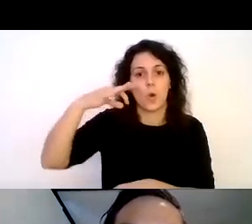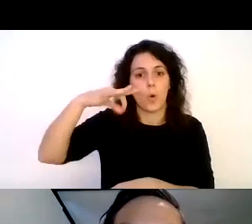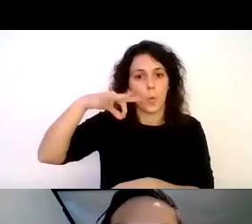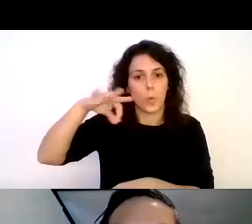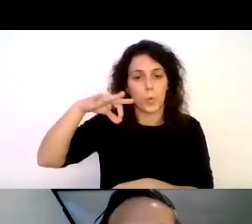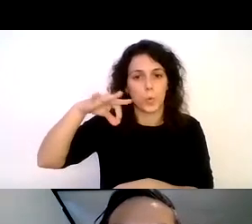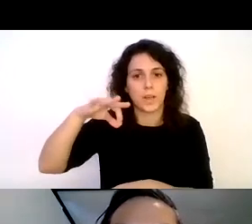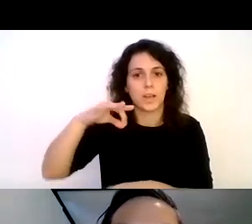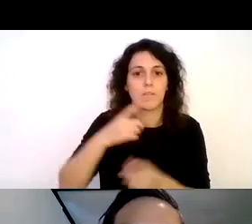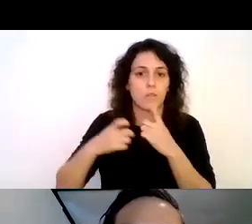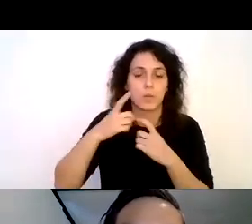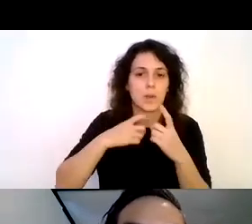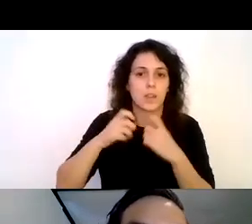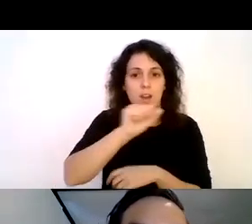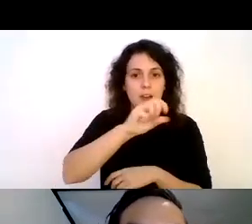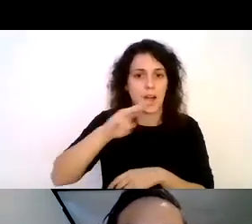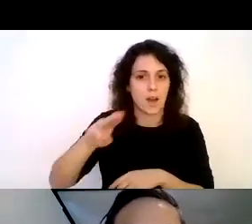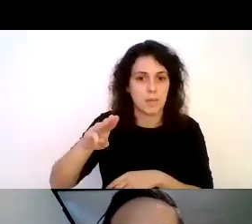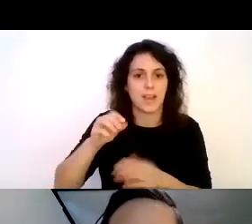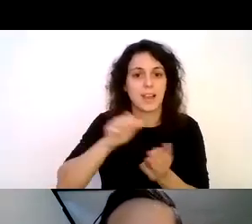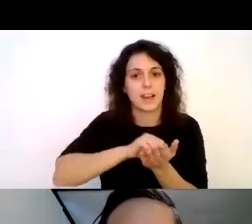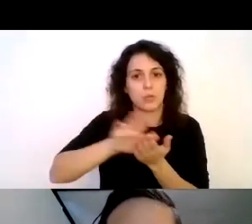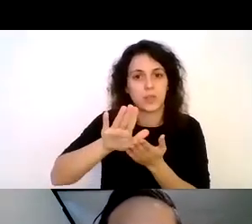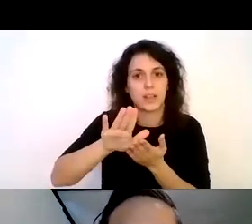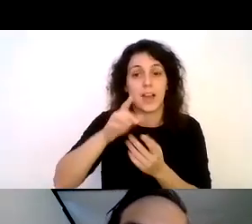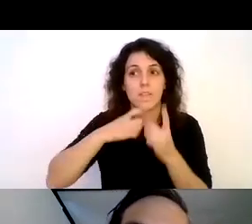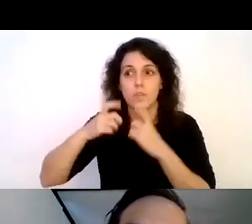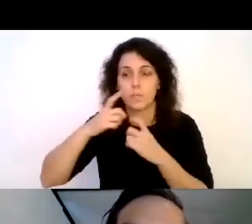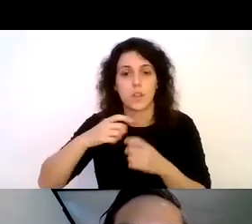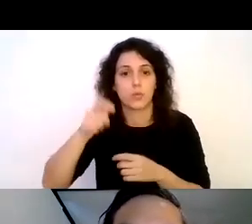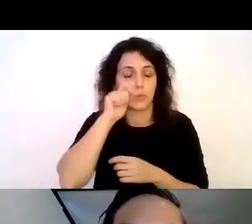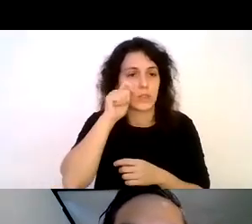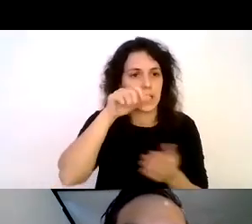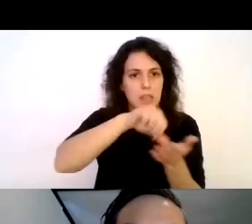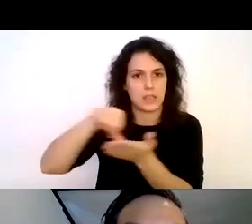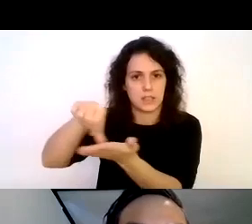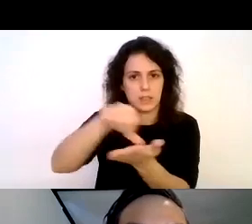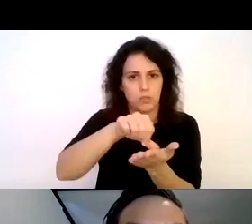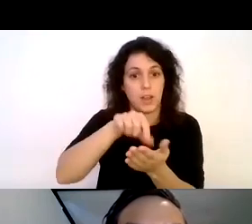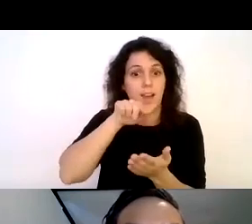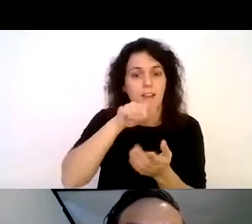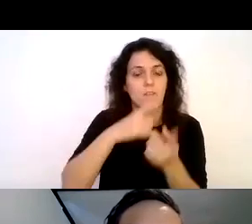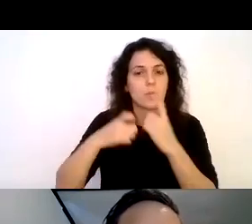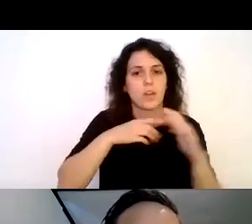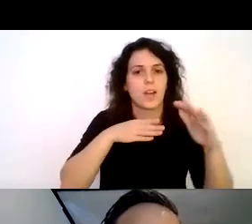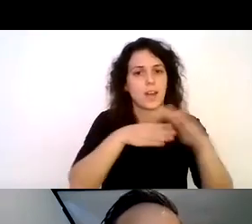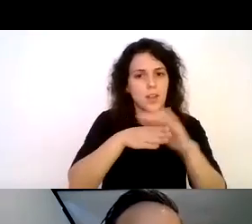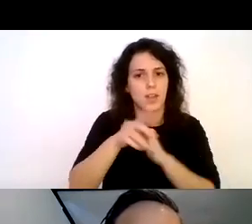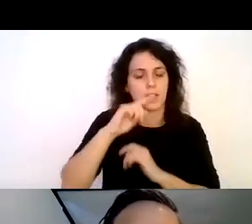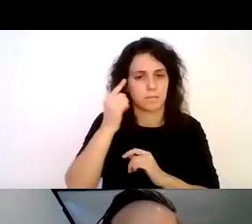gratuita sobre accesibilidad turística en los destinos aquí se puede encontrar información de accesibilidad en